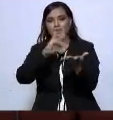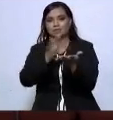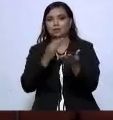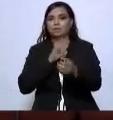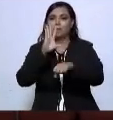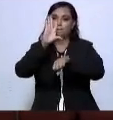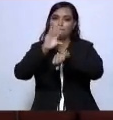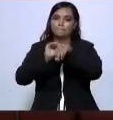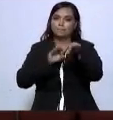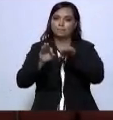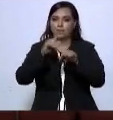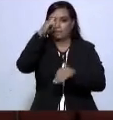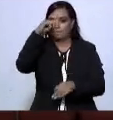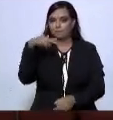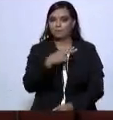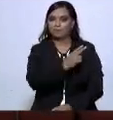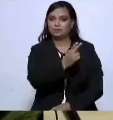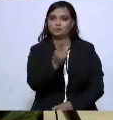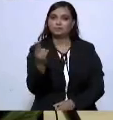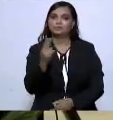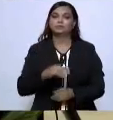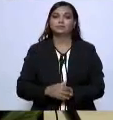permiten trabajar para ustedes.